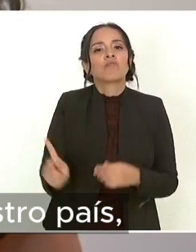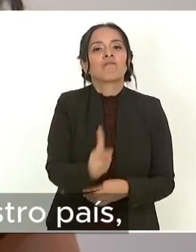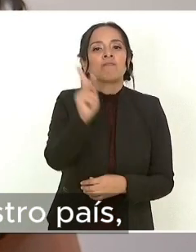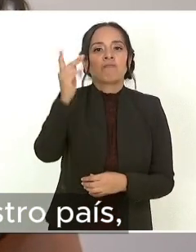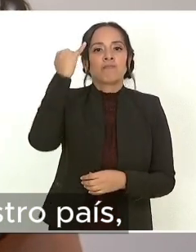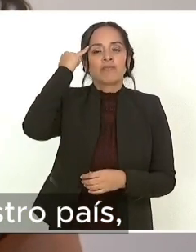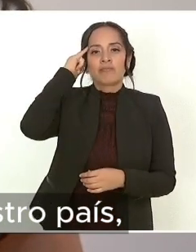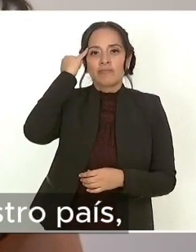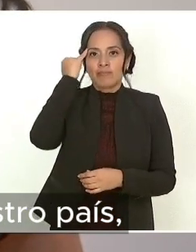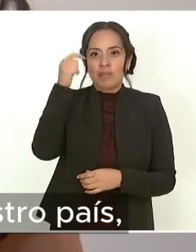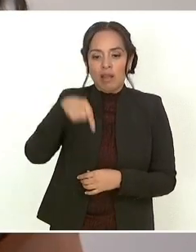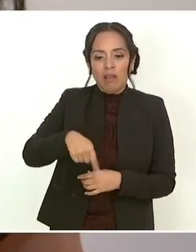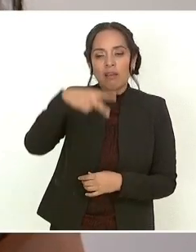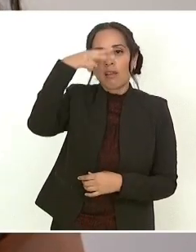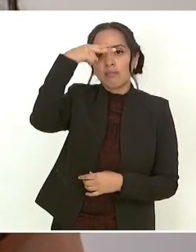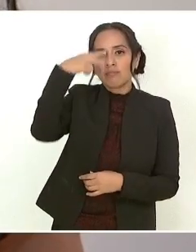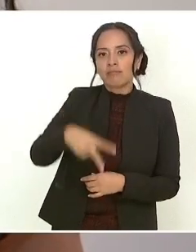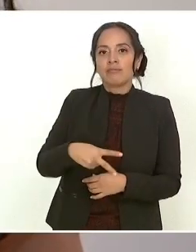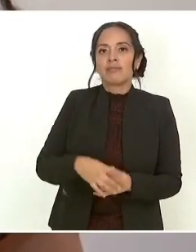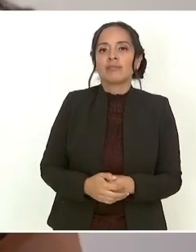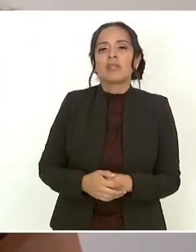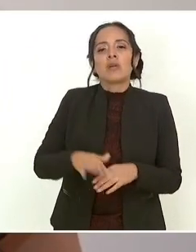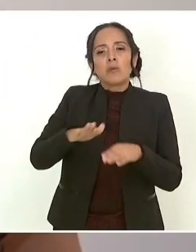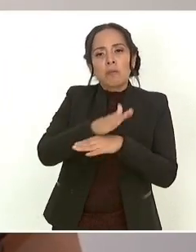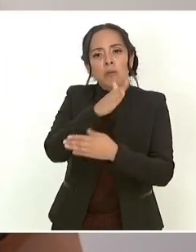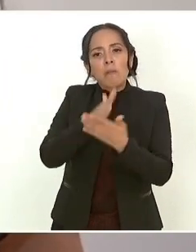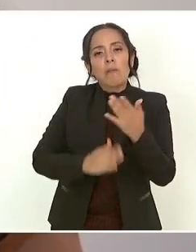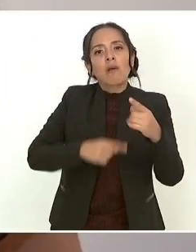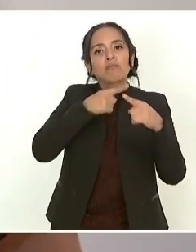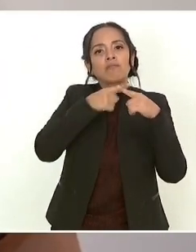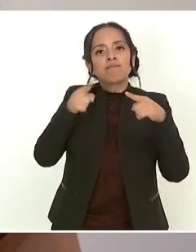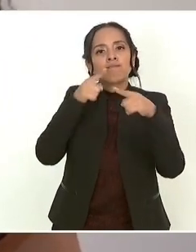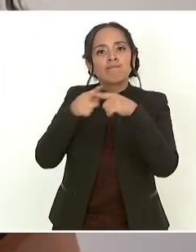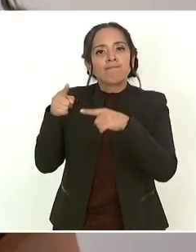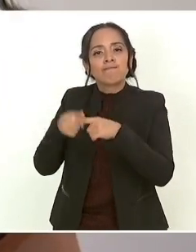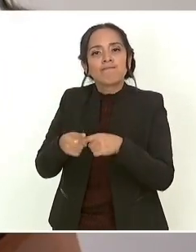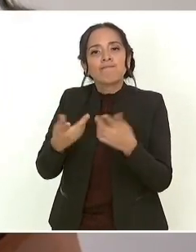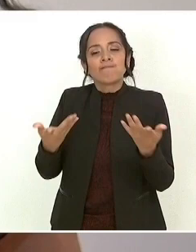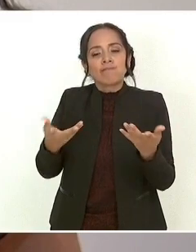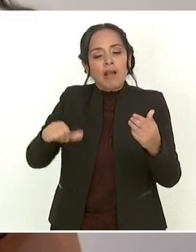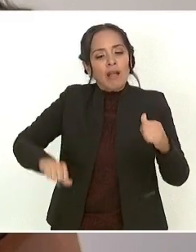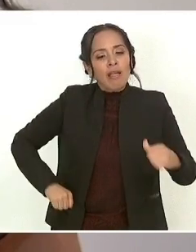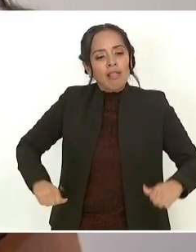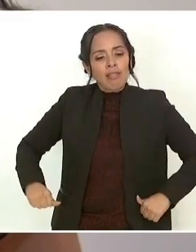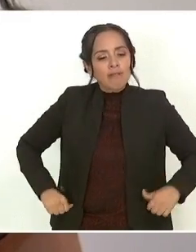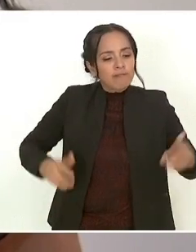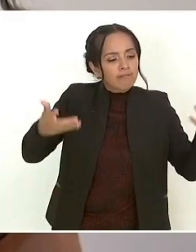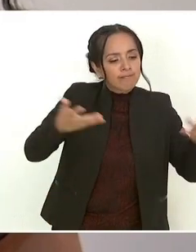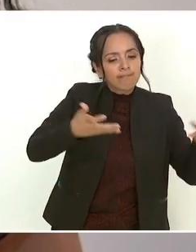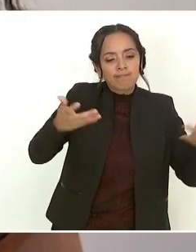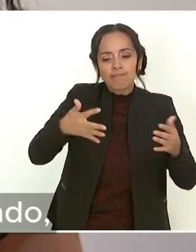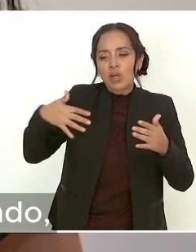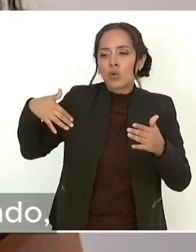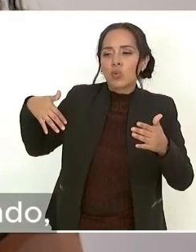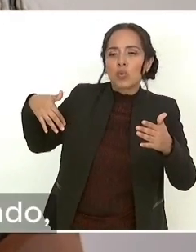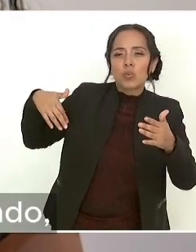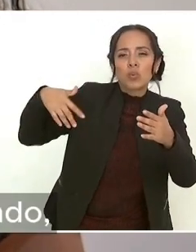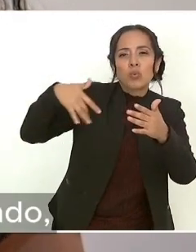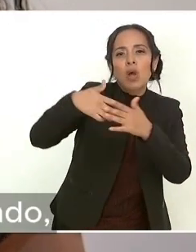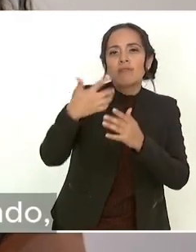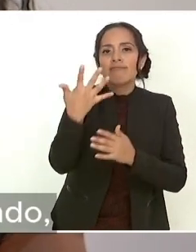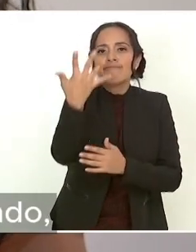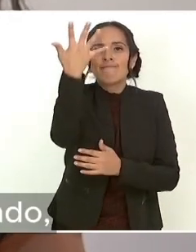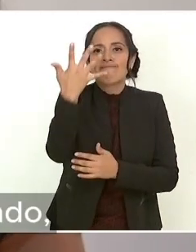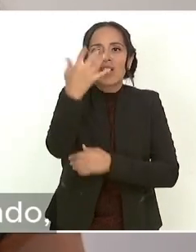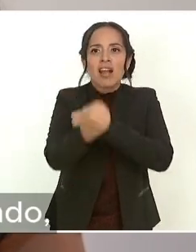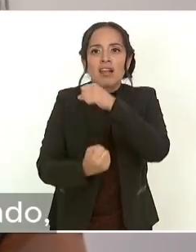indígenas en nuestro país. A través de diferentes acciones, a lo largo de estos cinco años, el Gobierno de